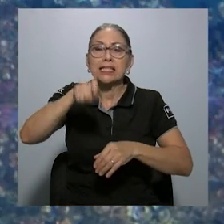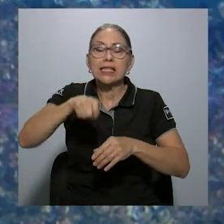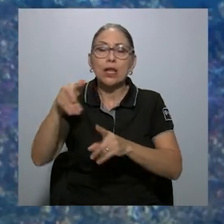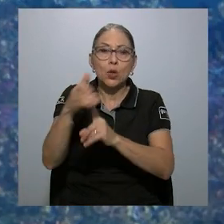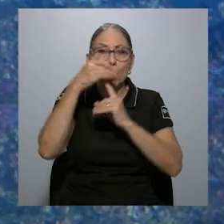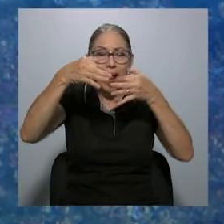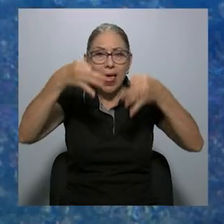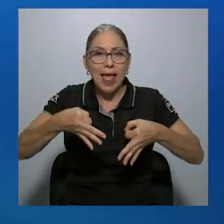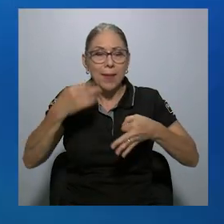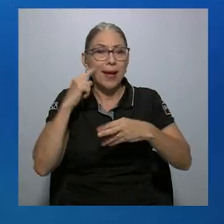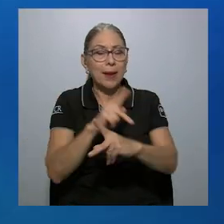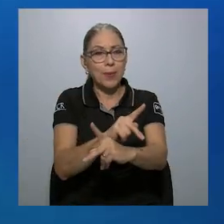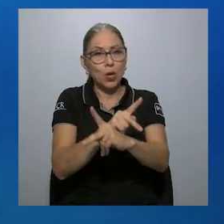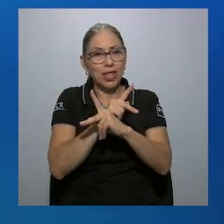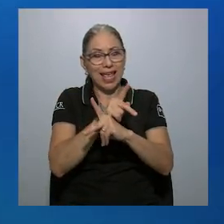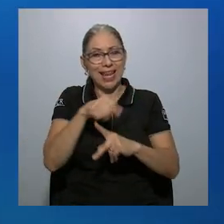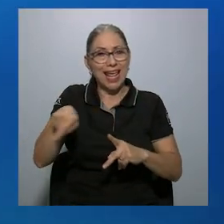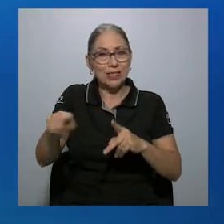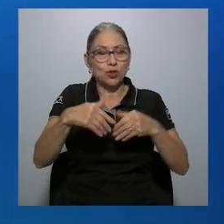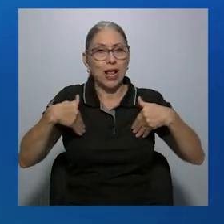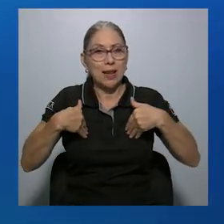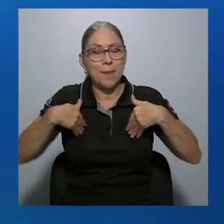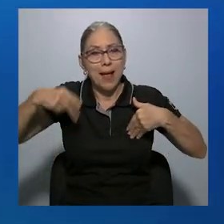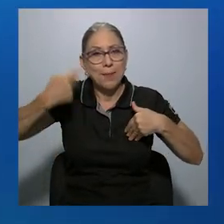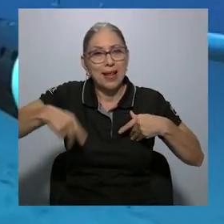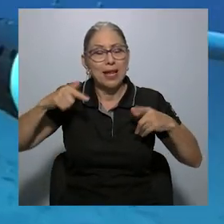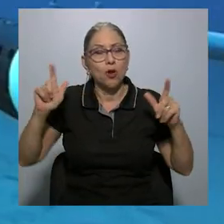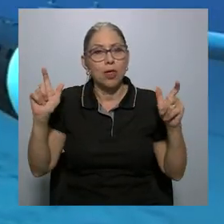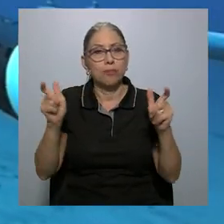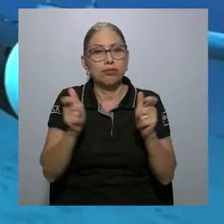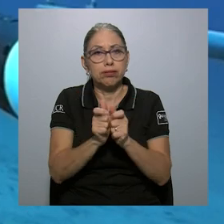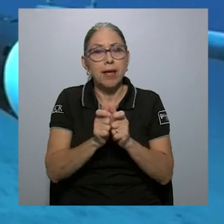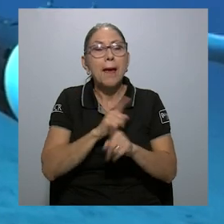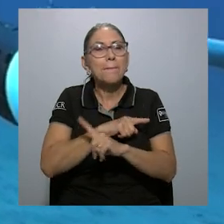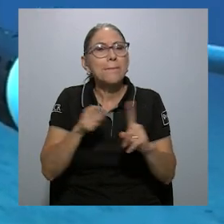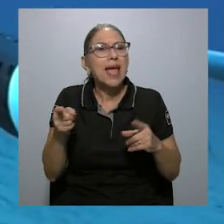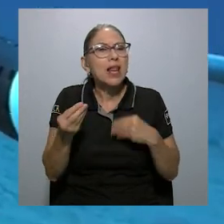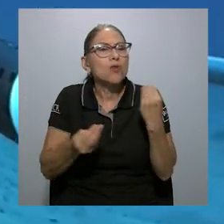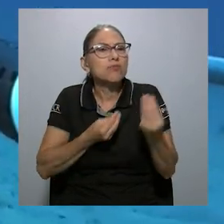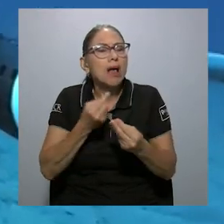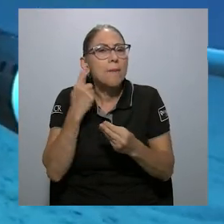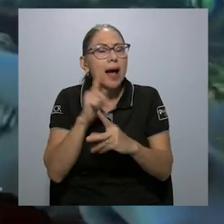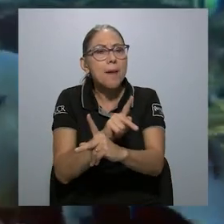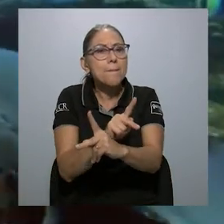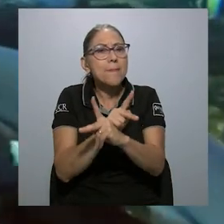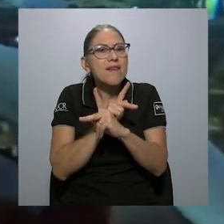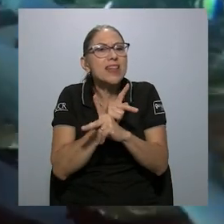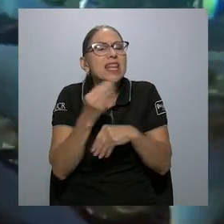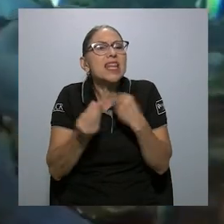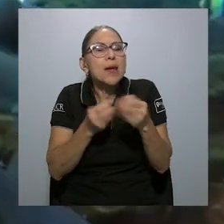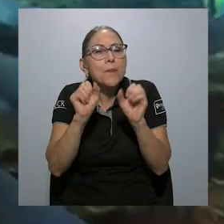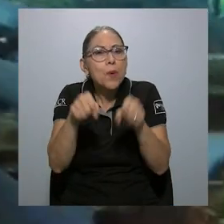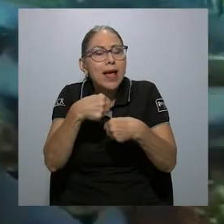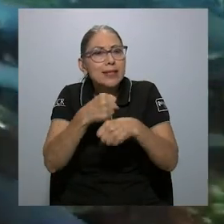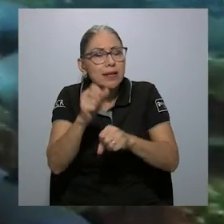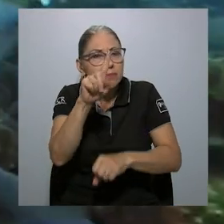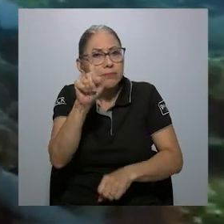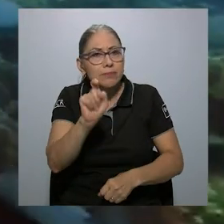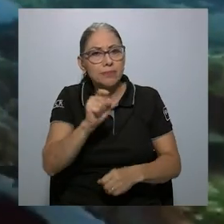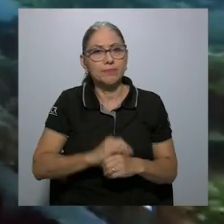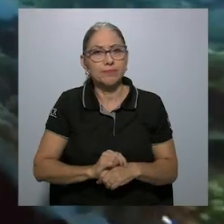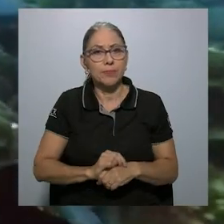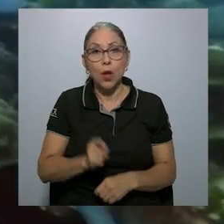tomar medidas para proteger estas especies en peligro de extinción. Pero, ¿qué medidas preventivas se podrían tomar?